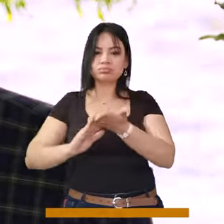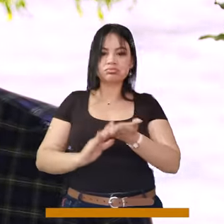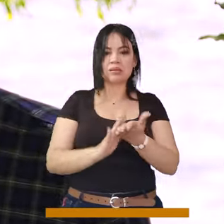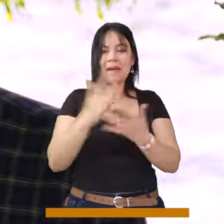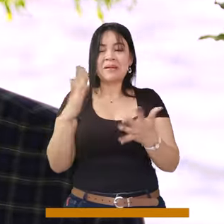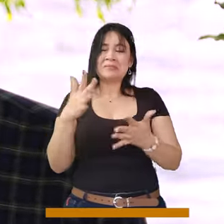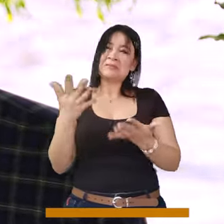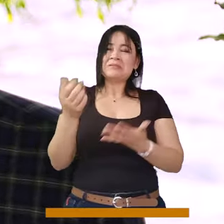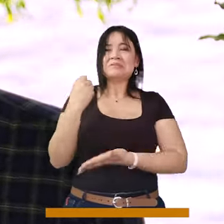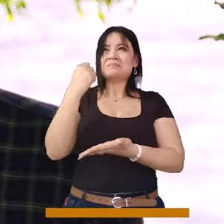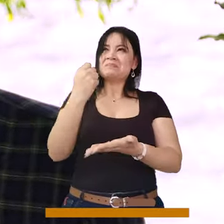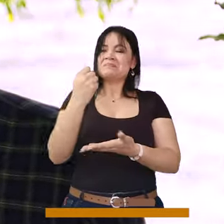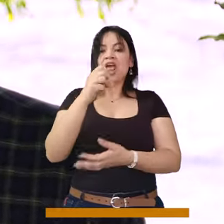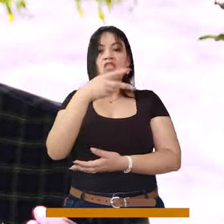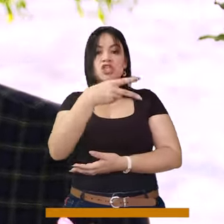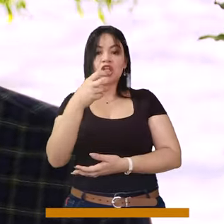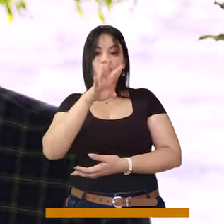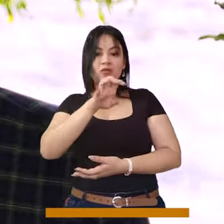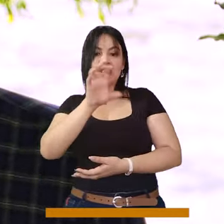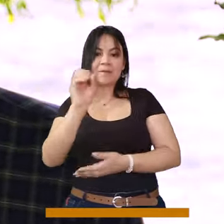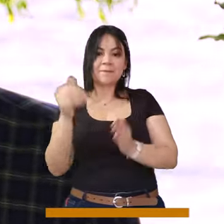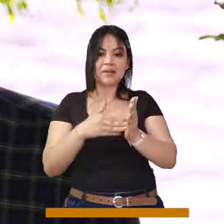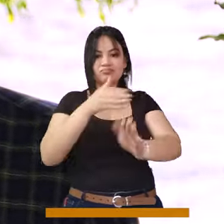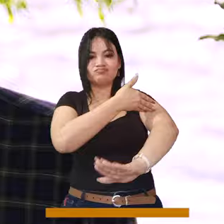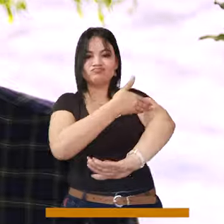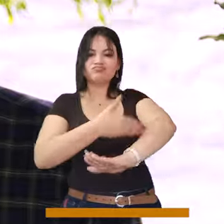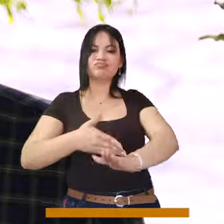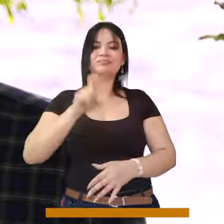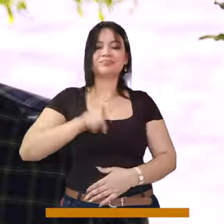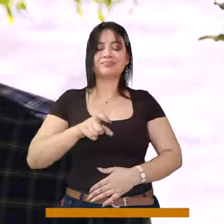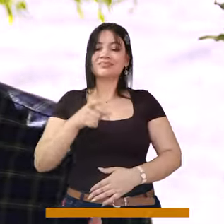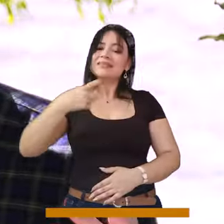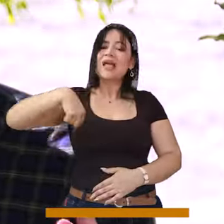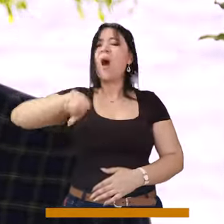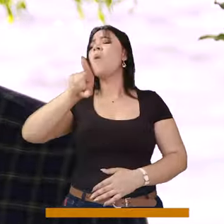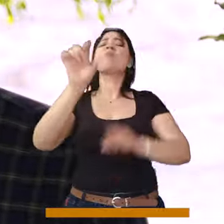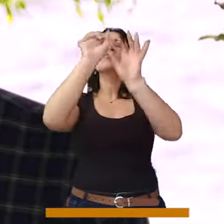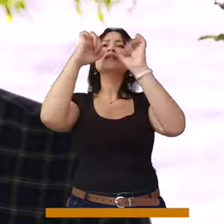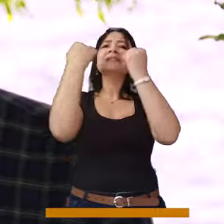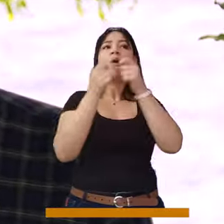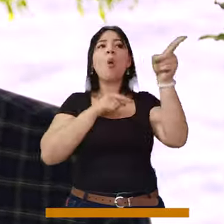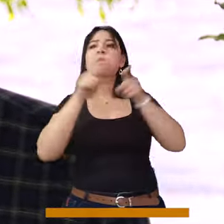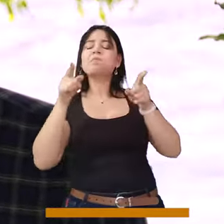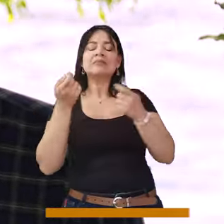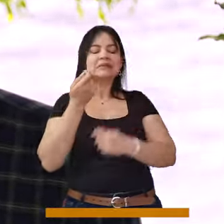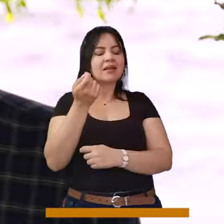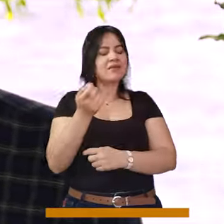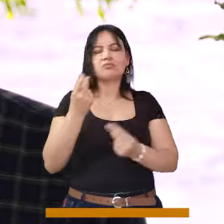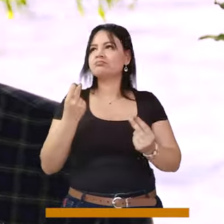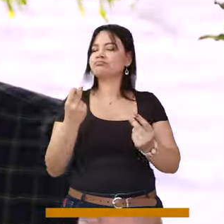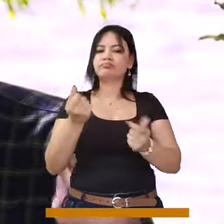más o menos las obras de intervención valen más de 290 mil millones de pesos, en donde necesitamos que todos los municipios de la área